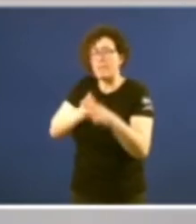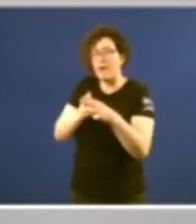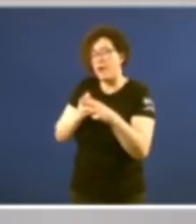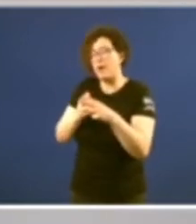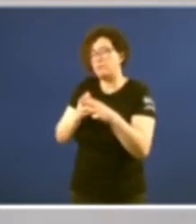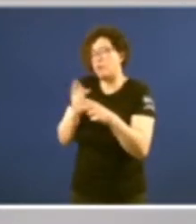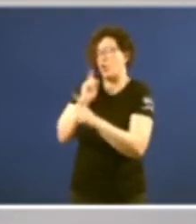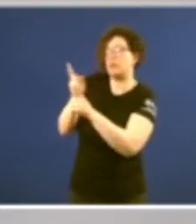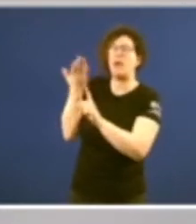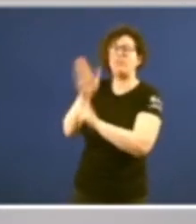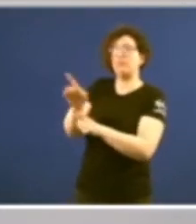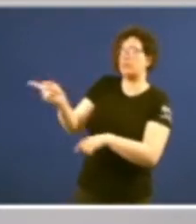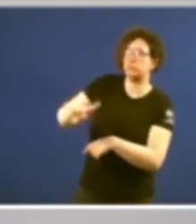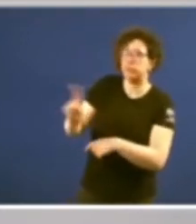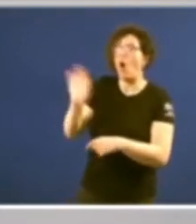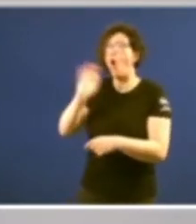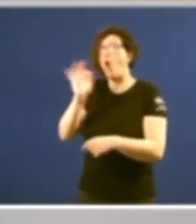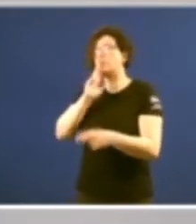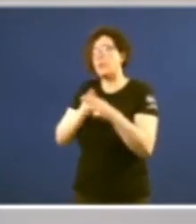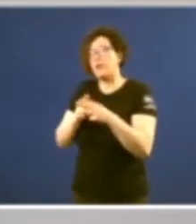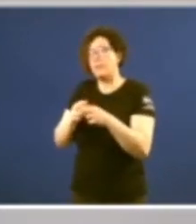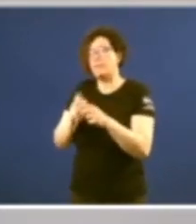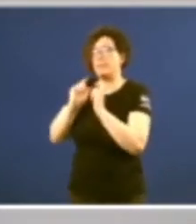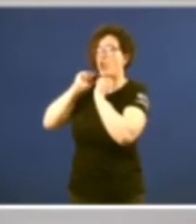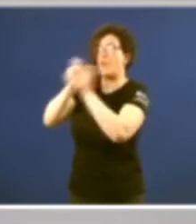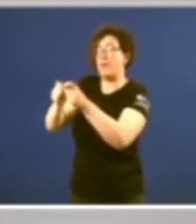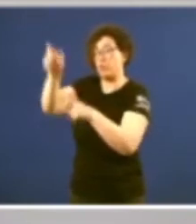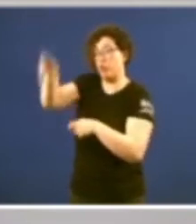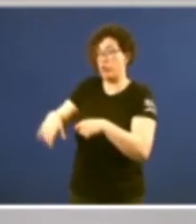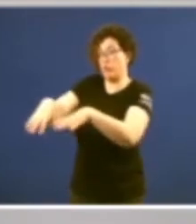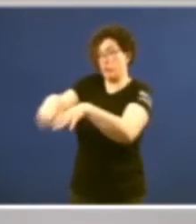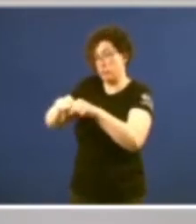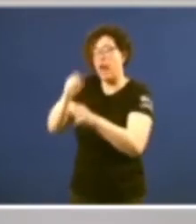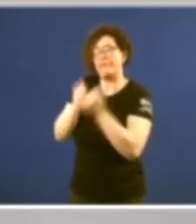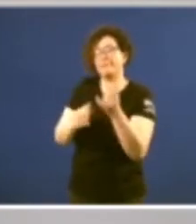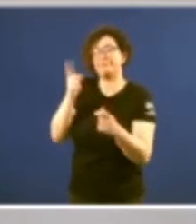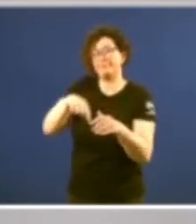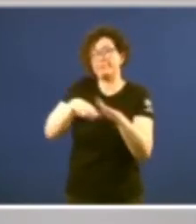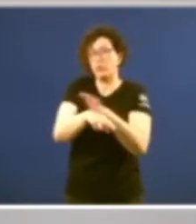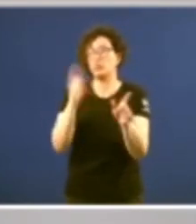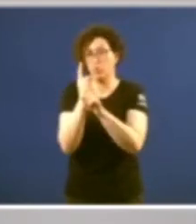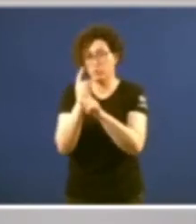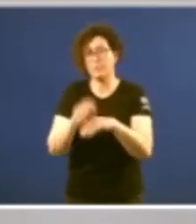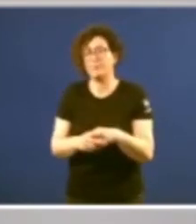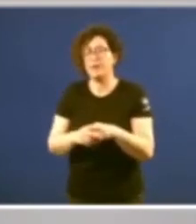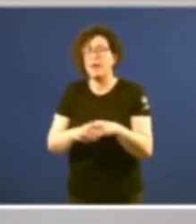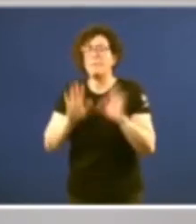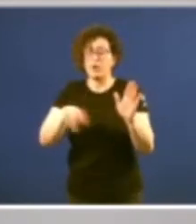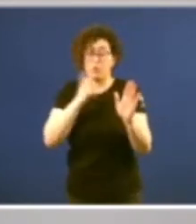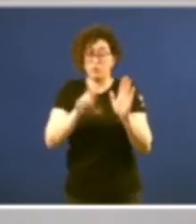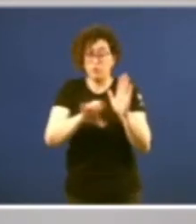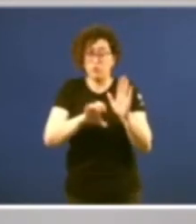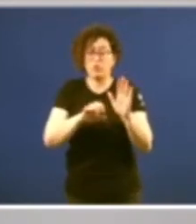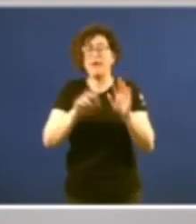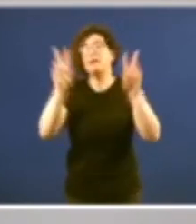ou contra a proclamación de electos. Pero tamén a Constitución, en o título VIII, asumindo un